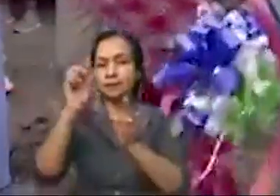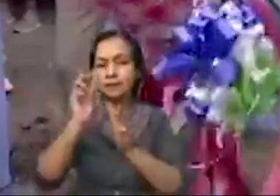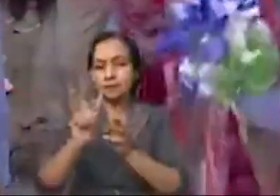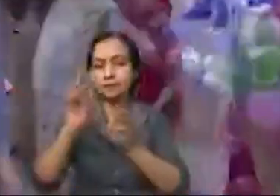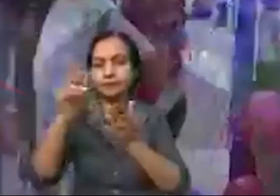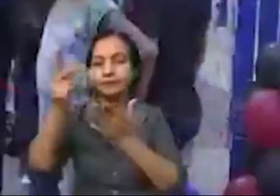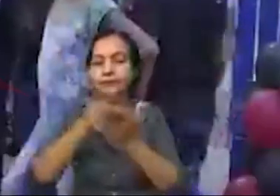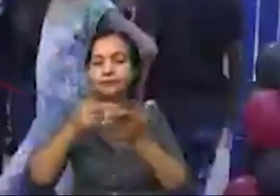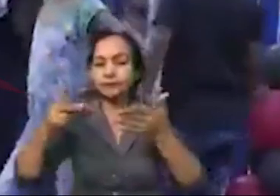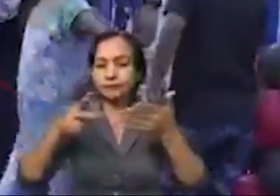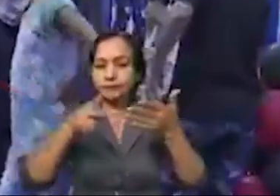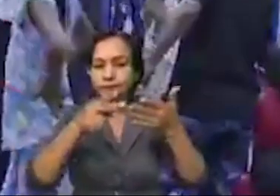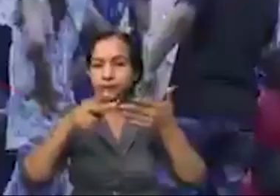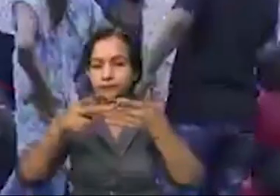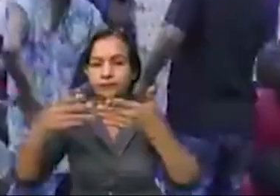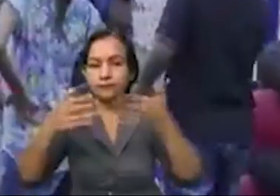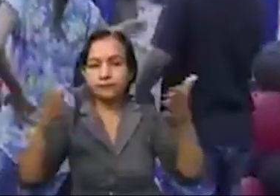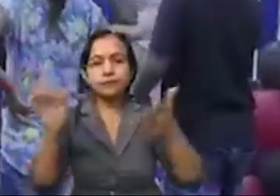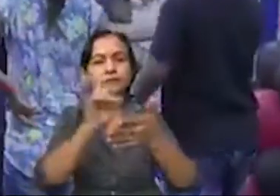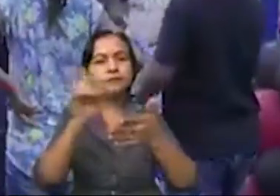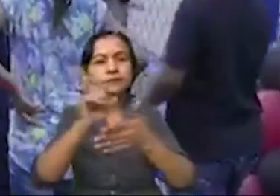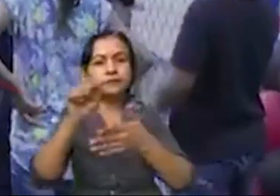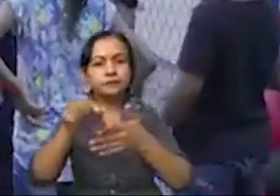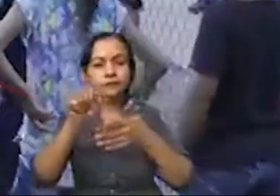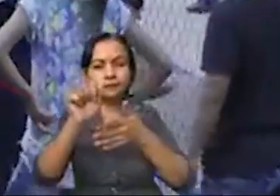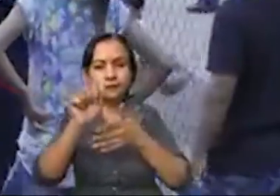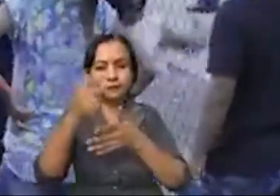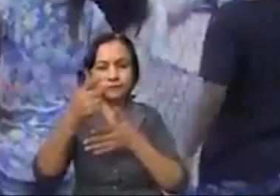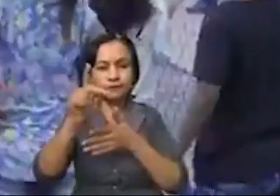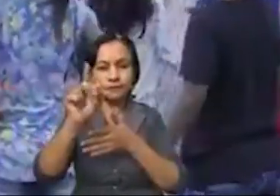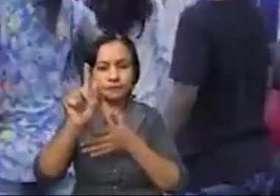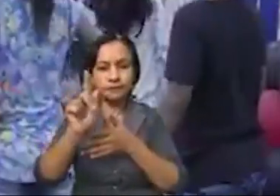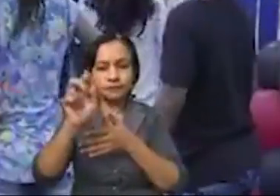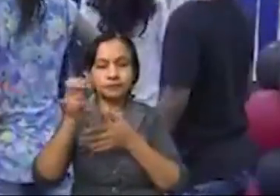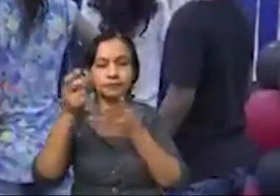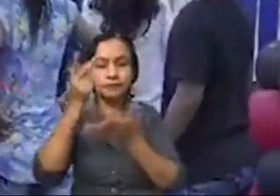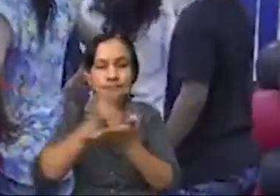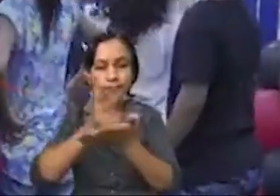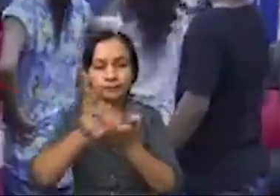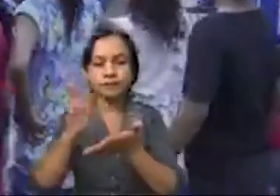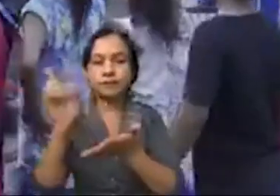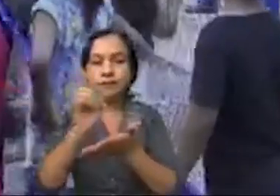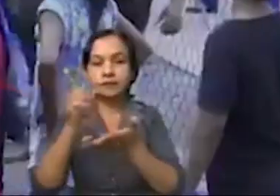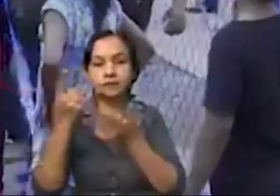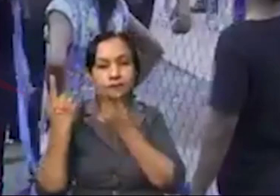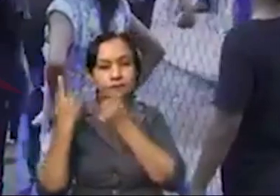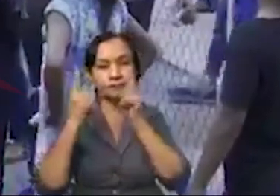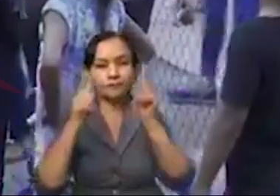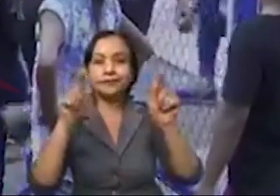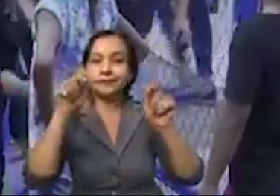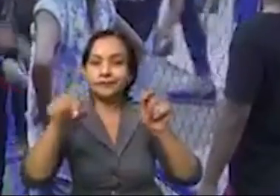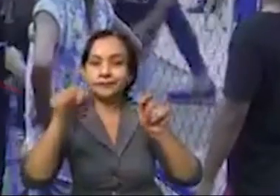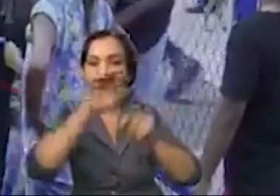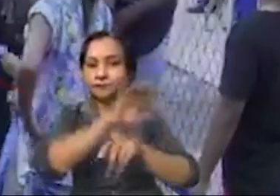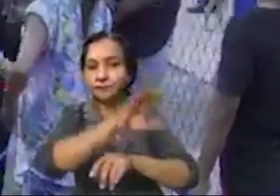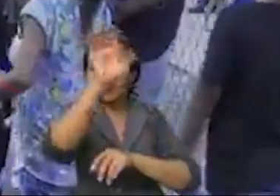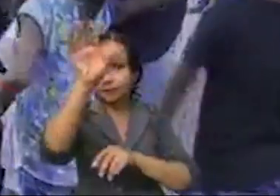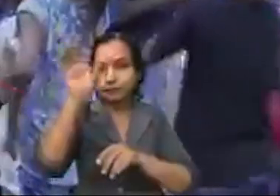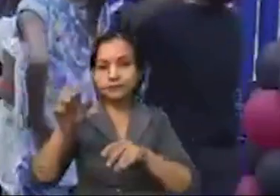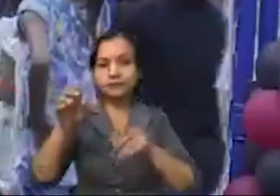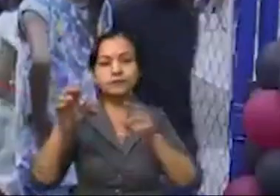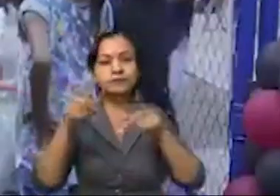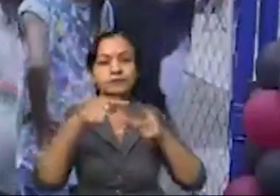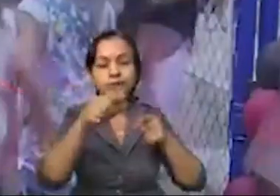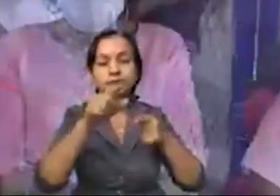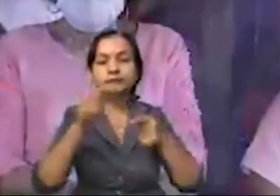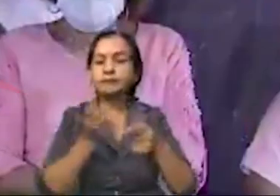esos 48 más cinco proyectos de infraestructura social básica comunitaria en la costa Caribe Norte, entonces ahí sumamos los